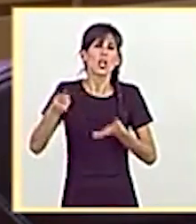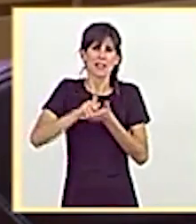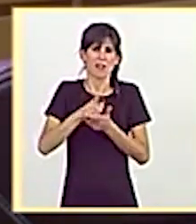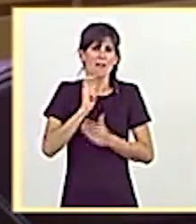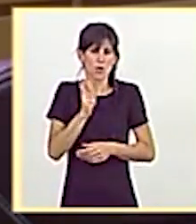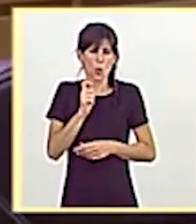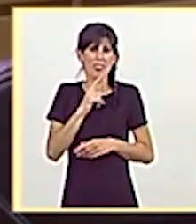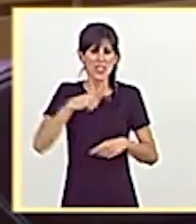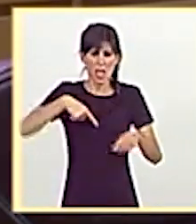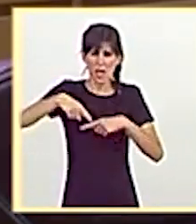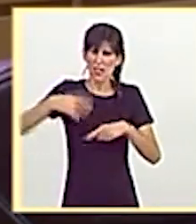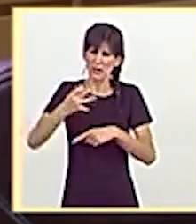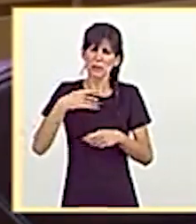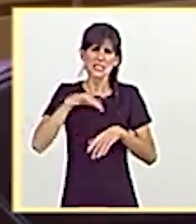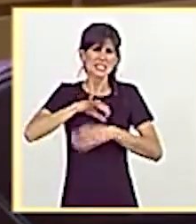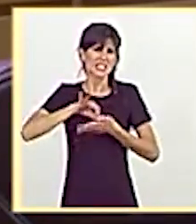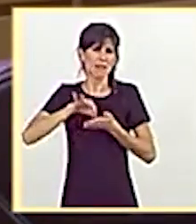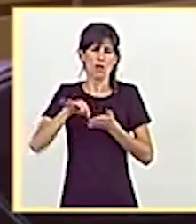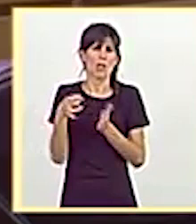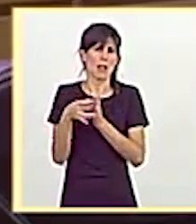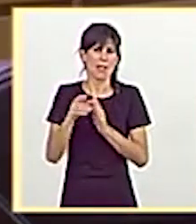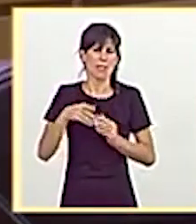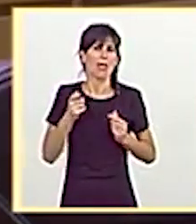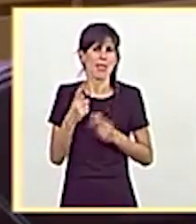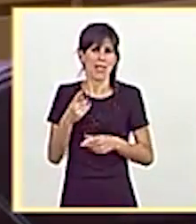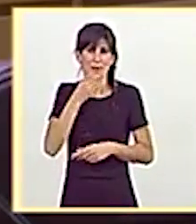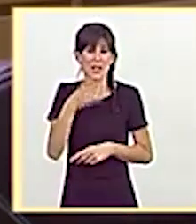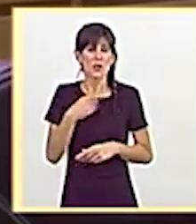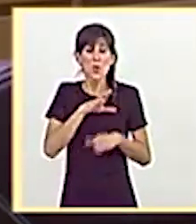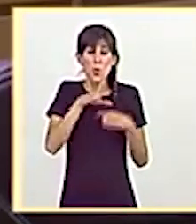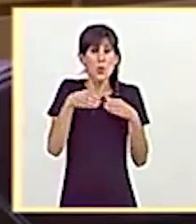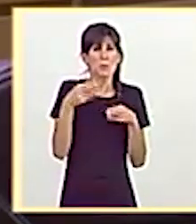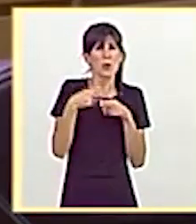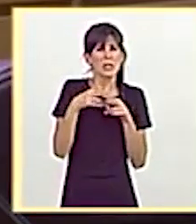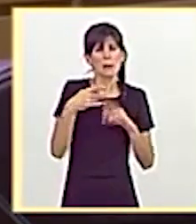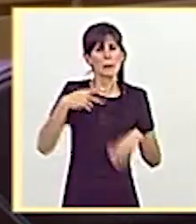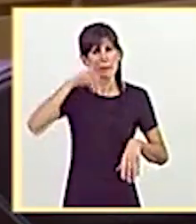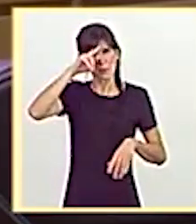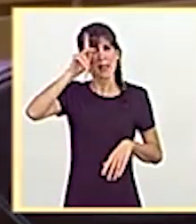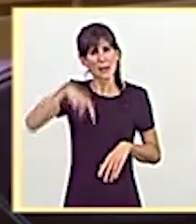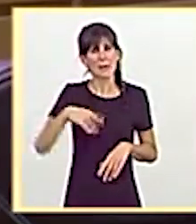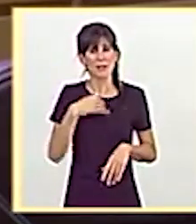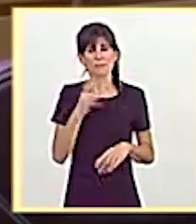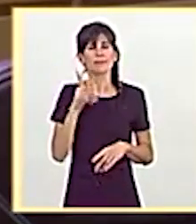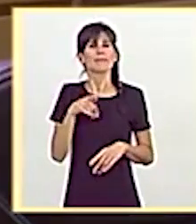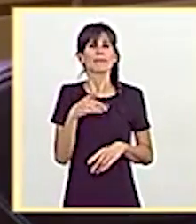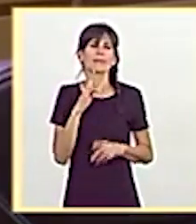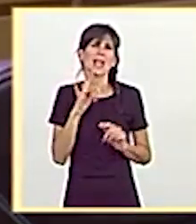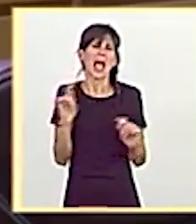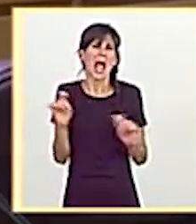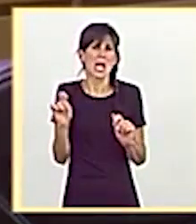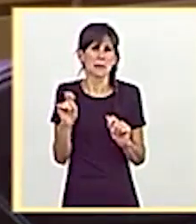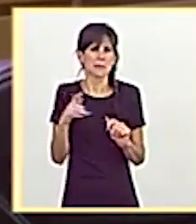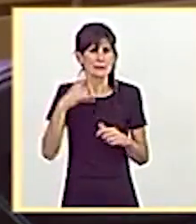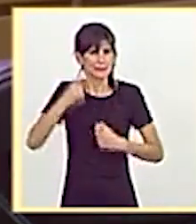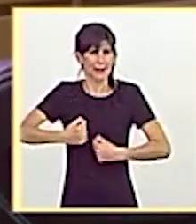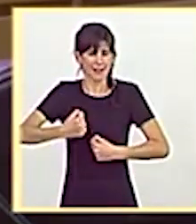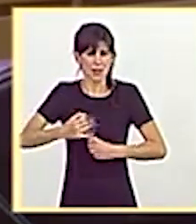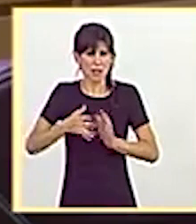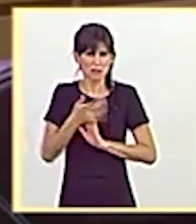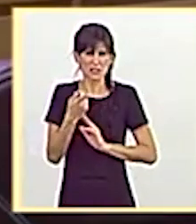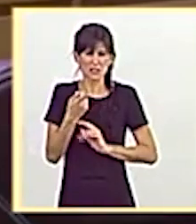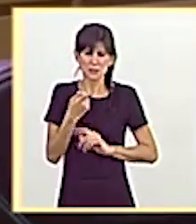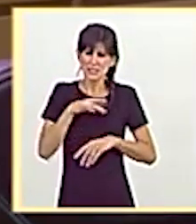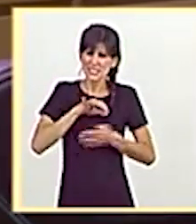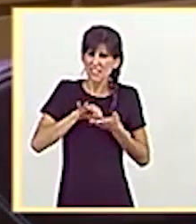frecuencias y se dé un servicio de calidad. A nuestro grupo también le preocupa que aprovechando la situación de alarma sanitaria haya servicios que no